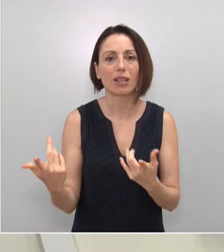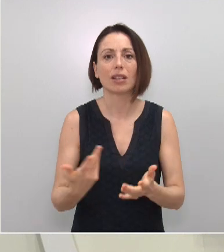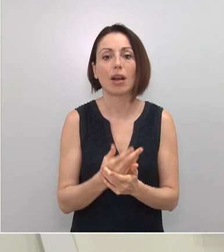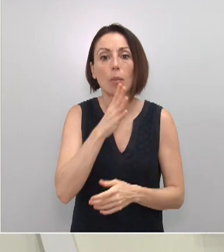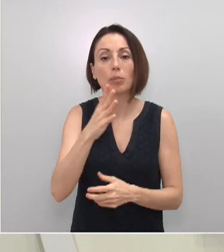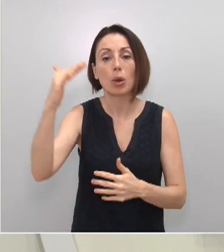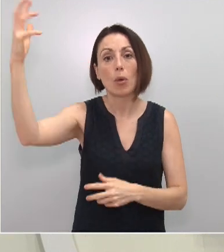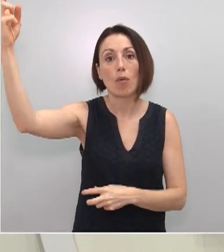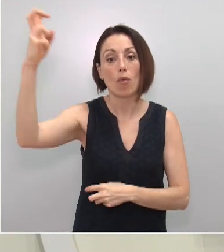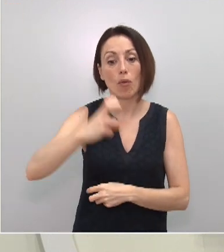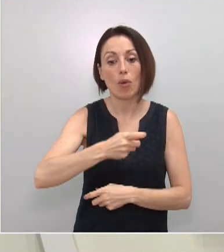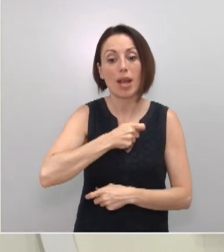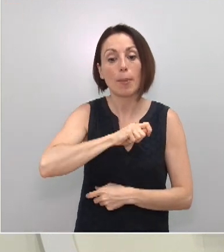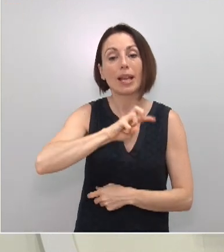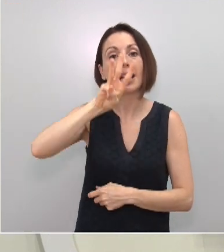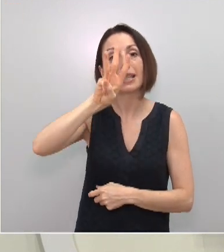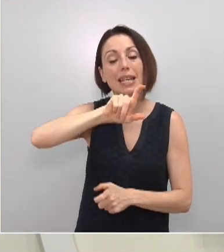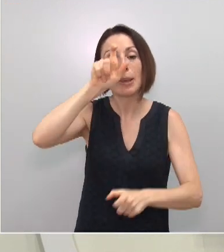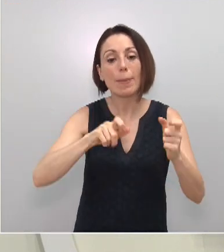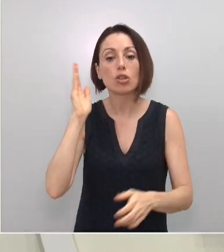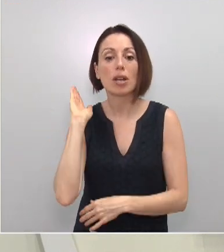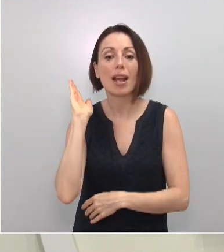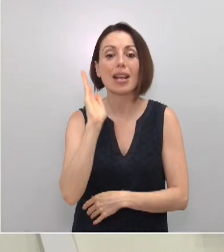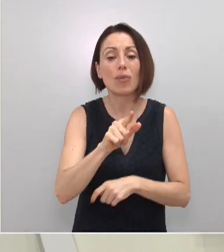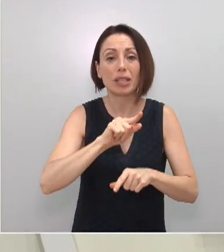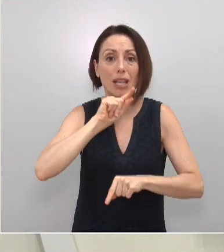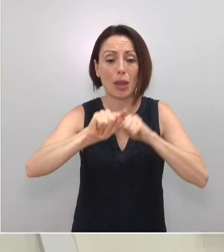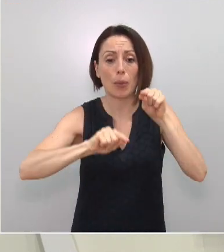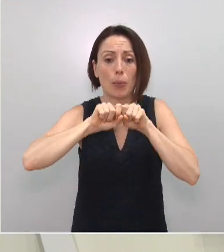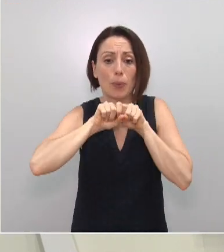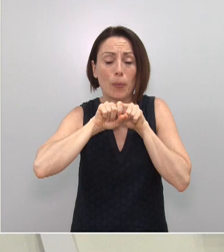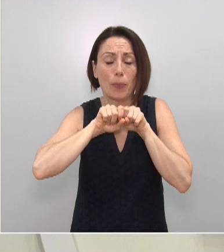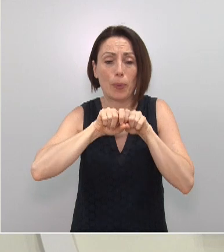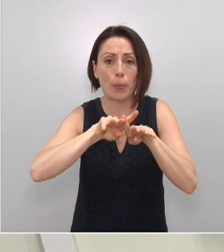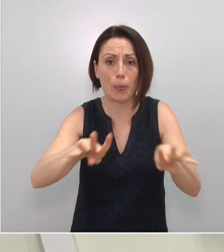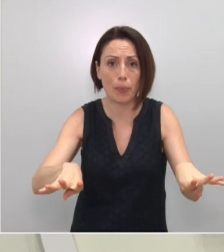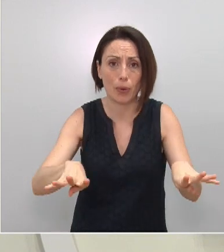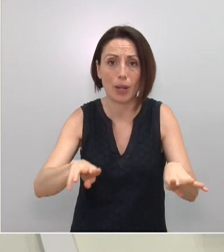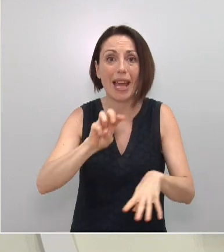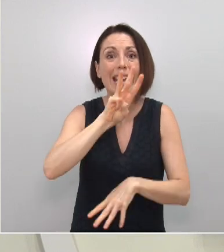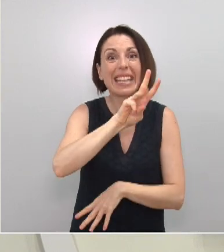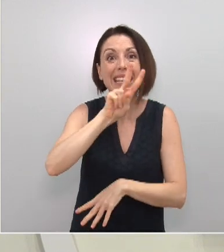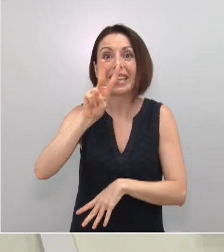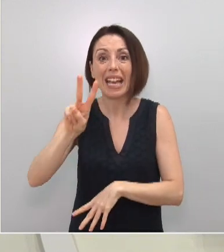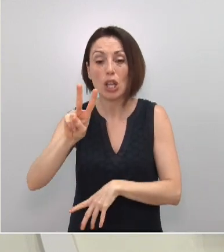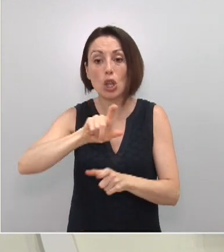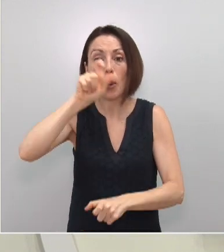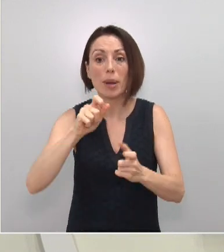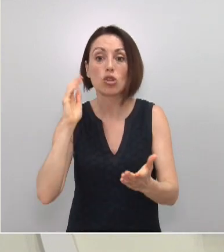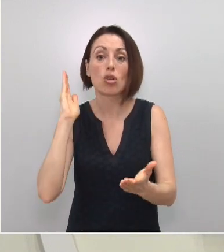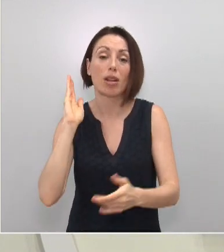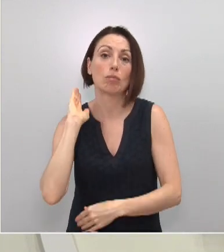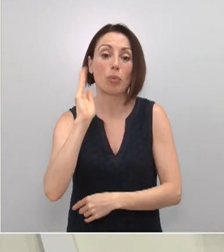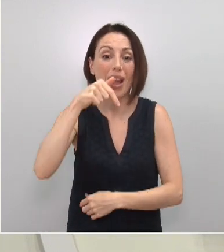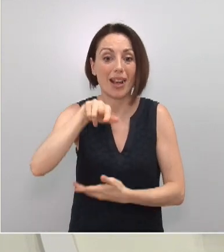de tres personas infectadas que han extendido la enfermedad a 32 personas en la